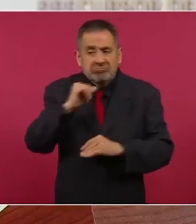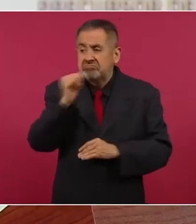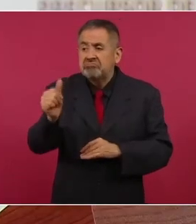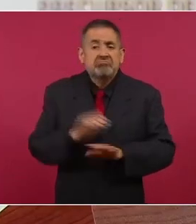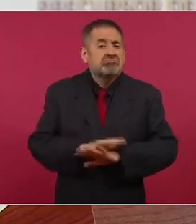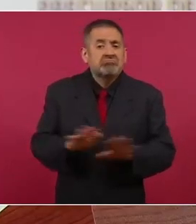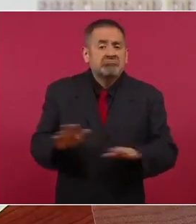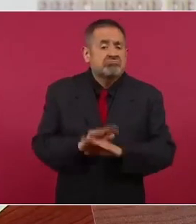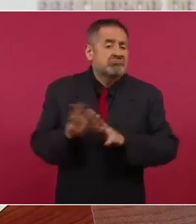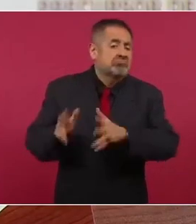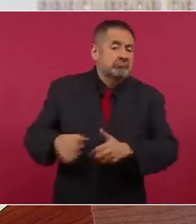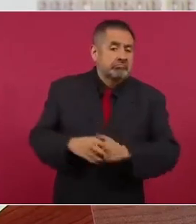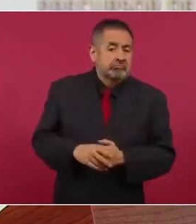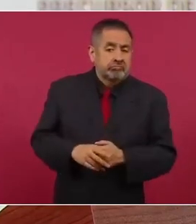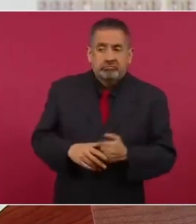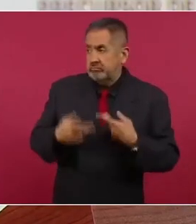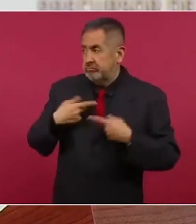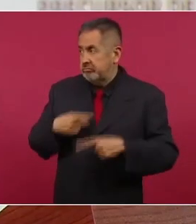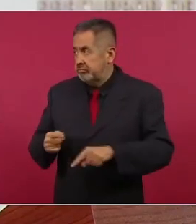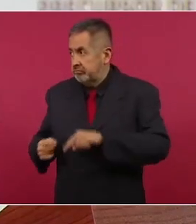los que están allá